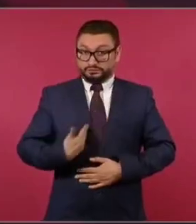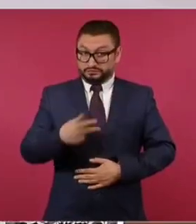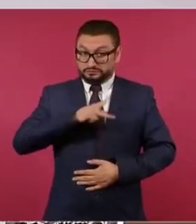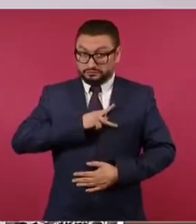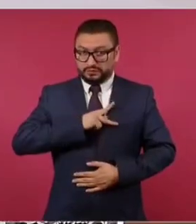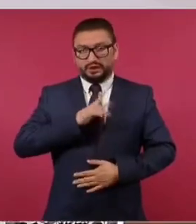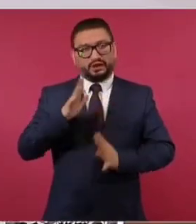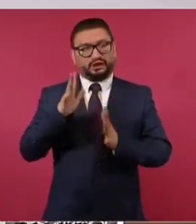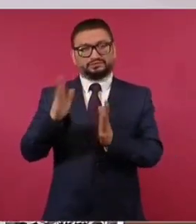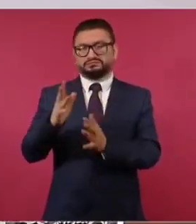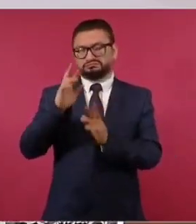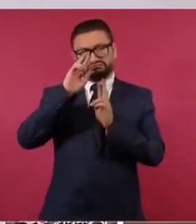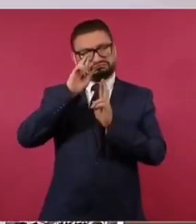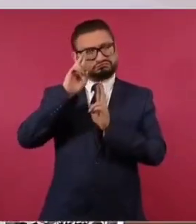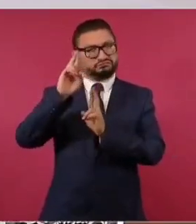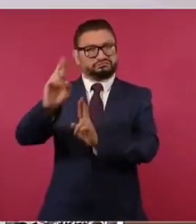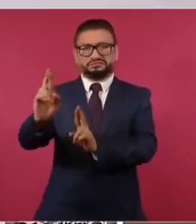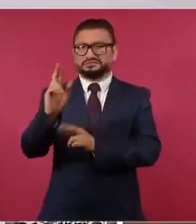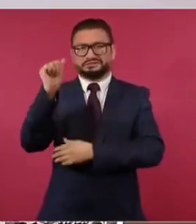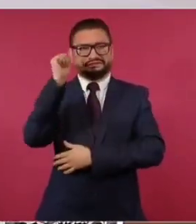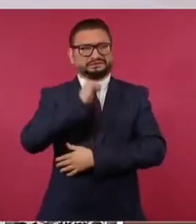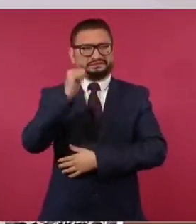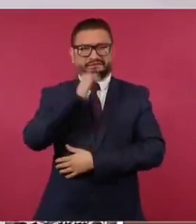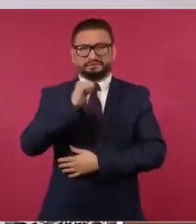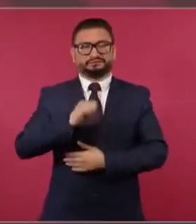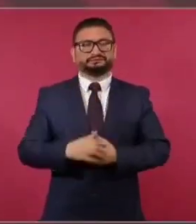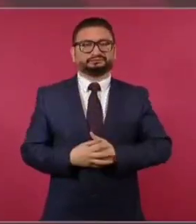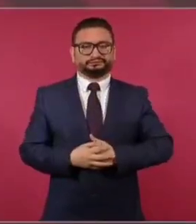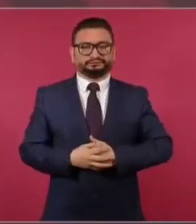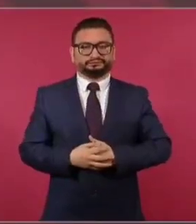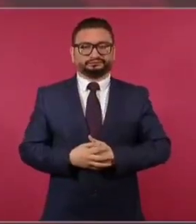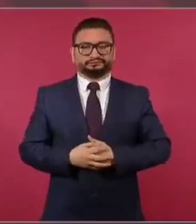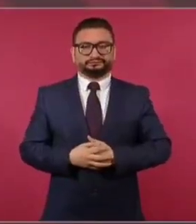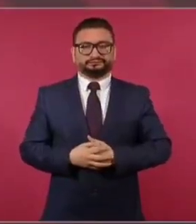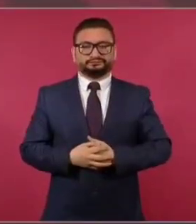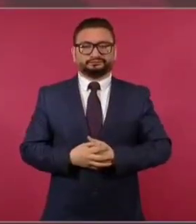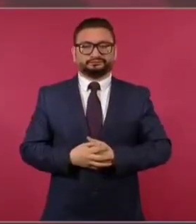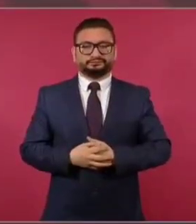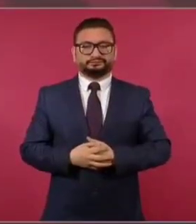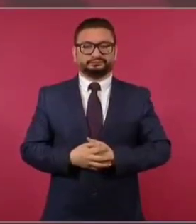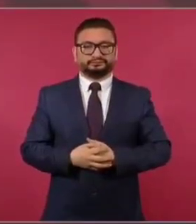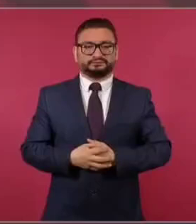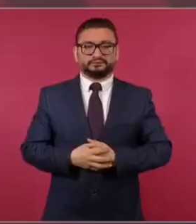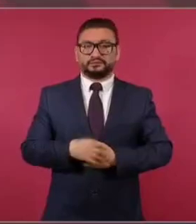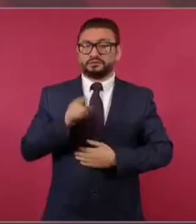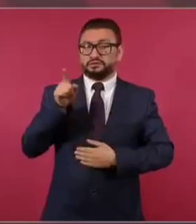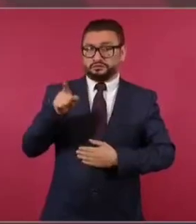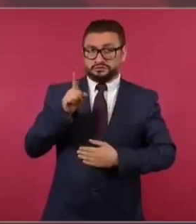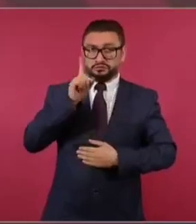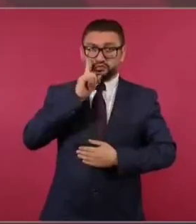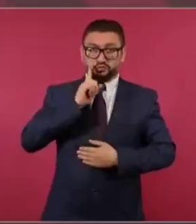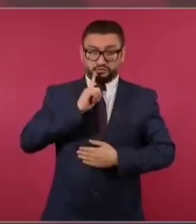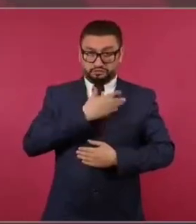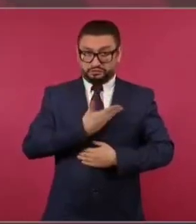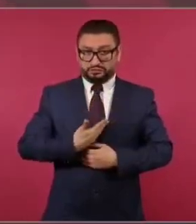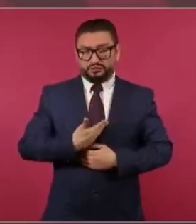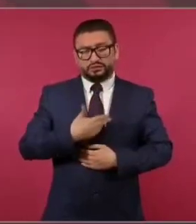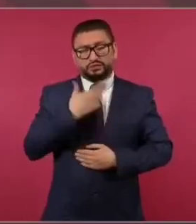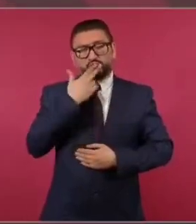la voy a respetar siempre y la estimo mucho.